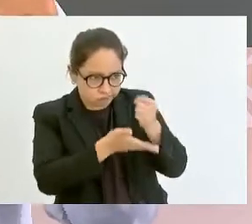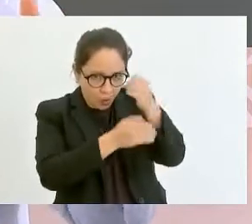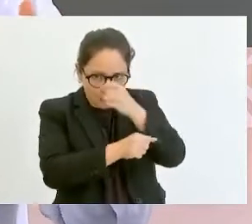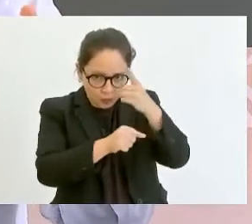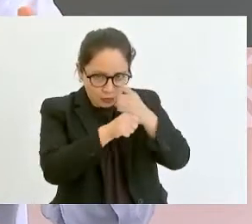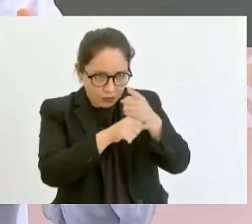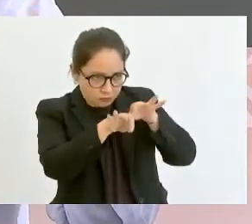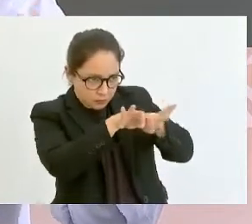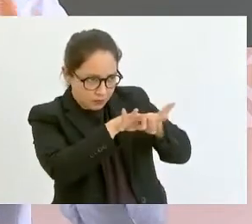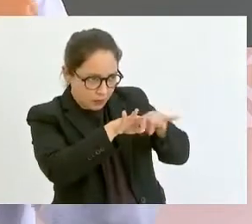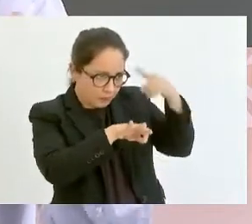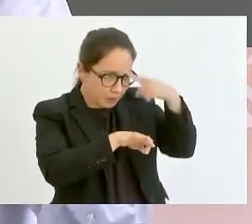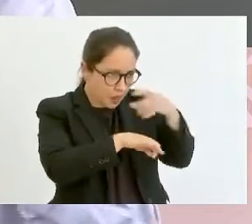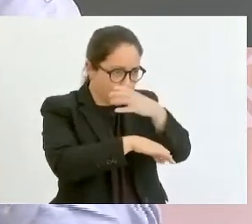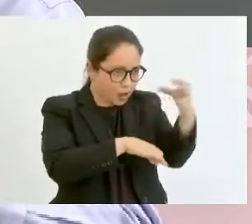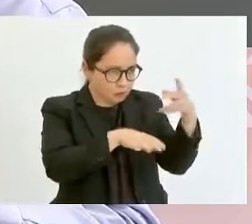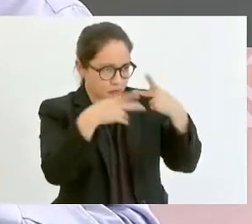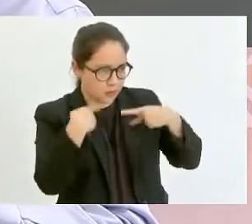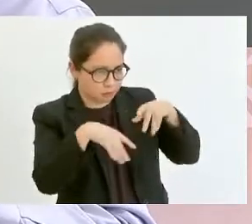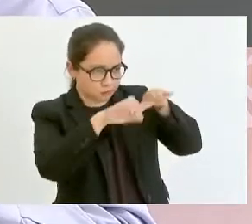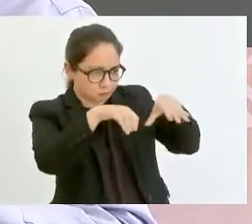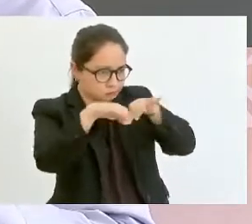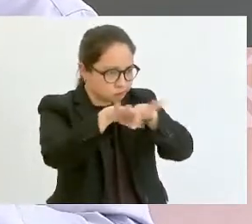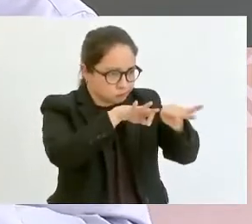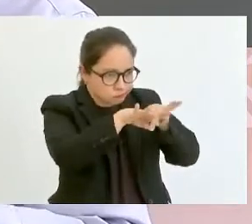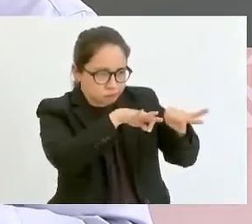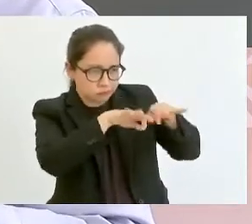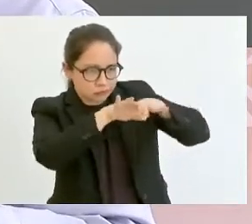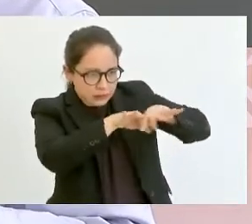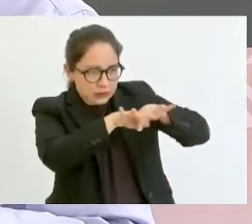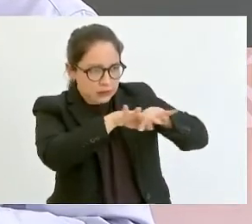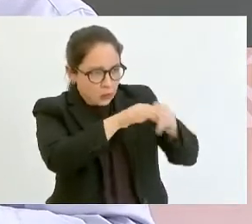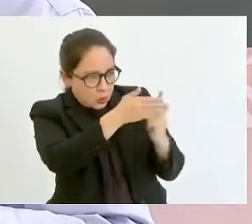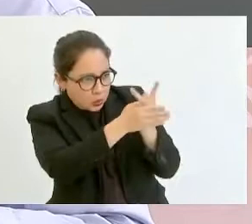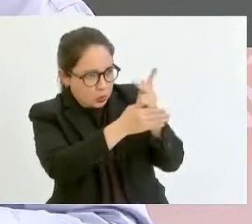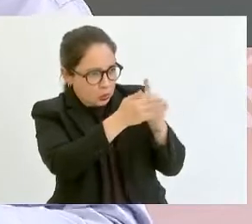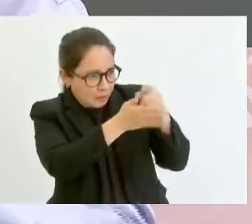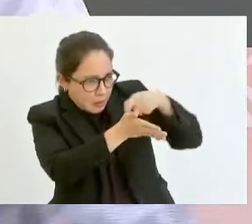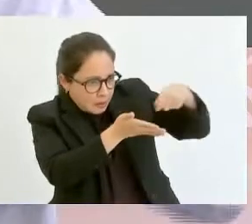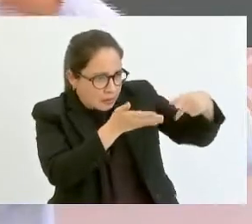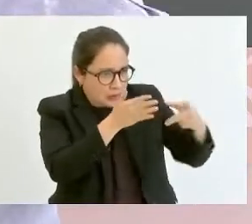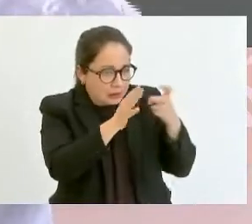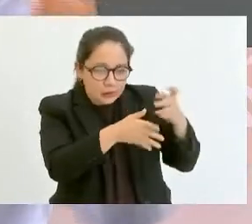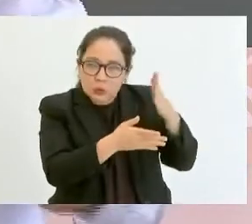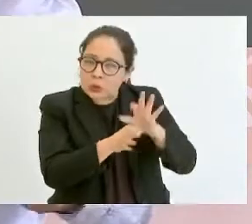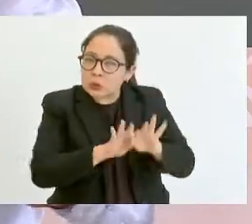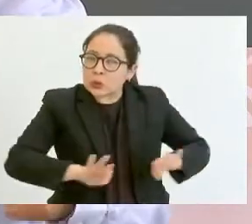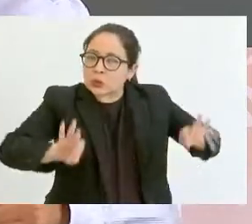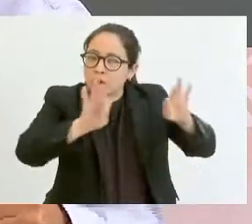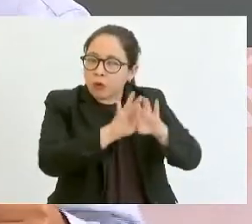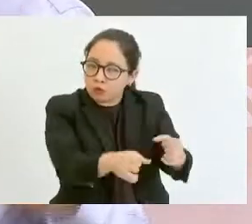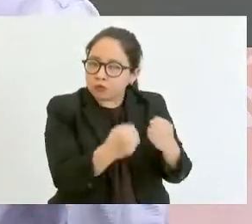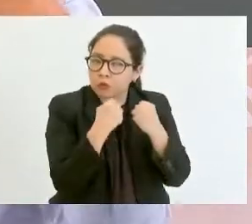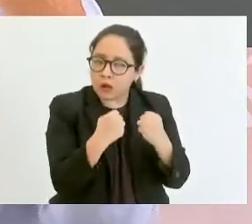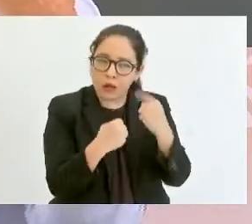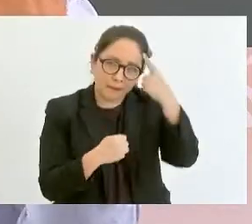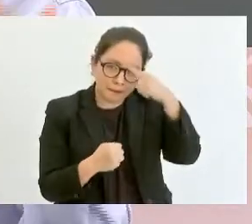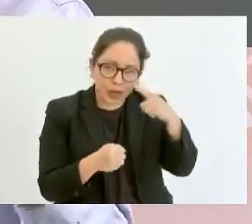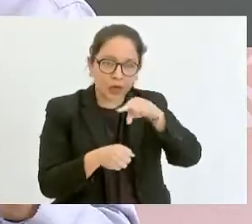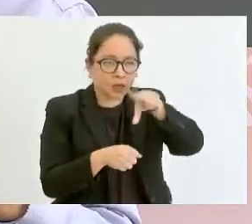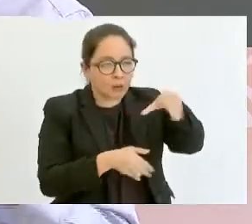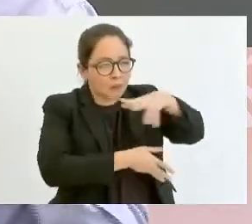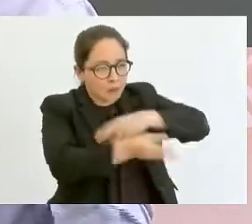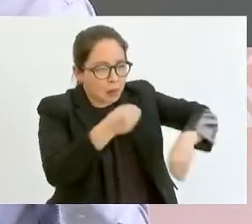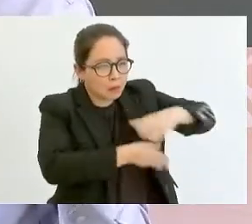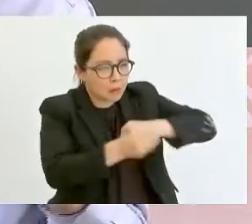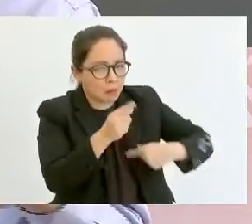previa a las siembras. Esto es un hecho fundamental para que tenga un impacto productivo. Los